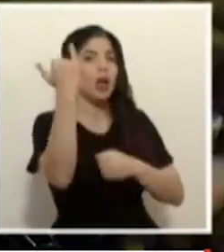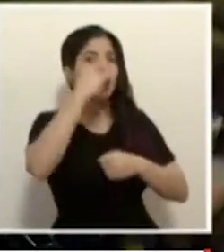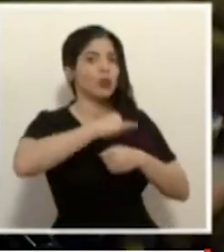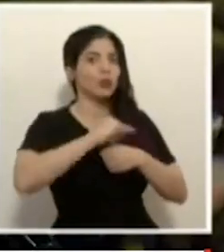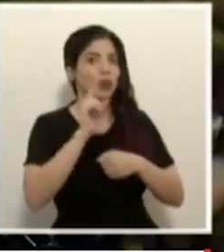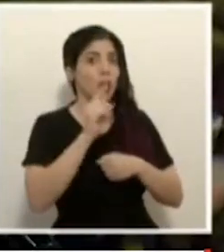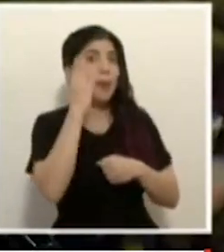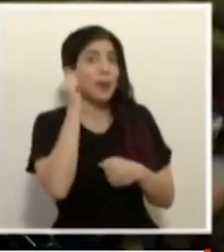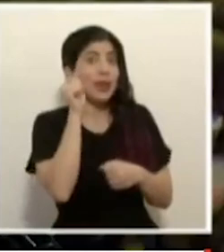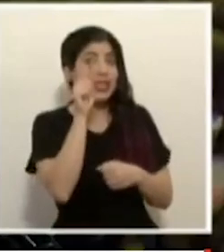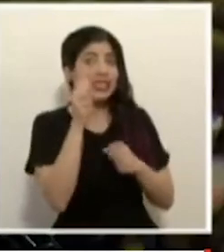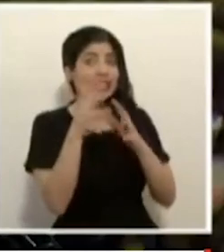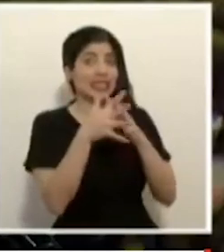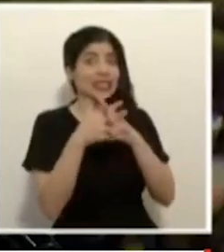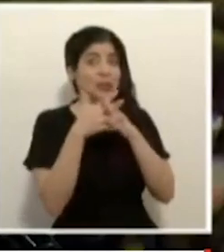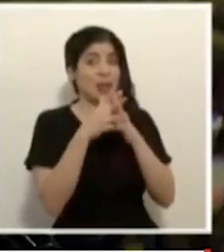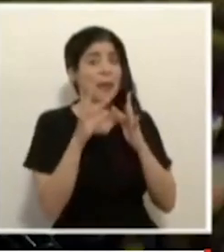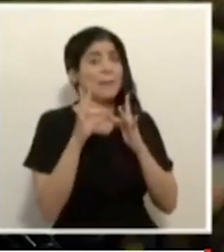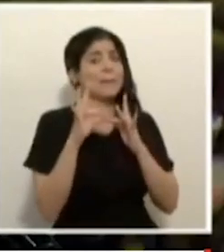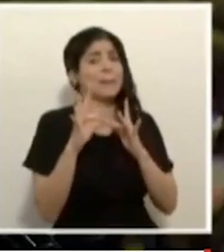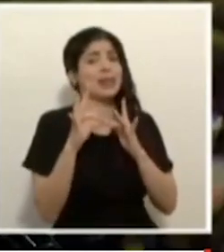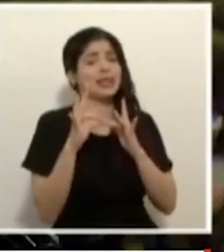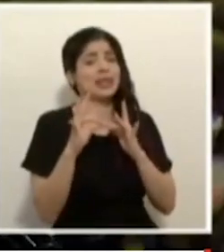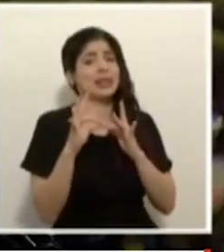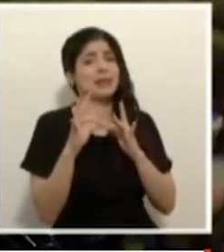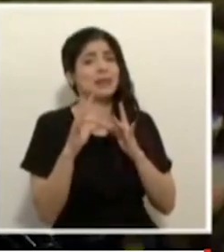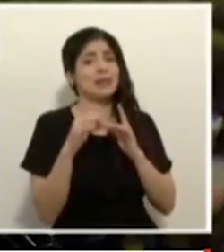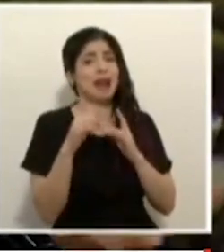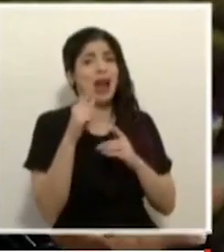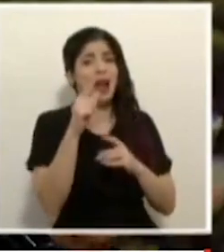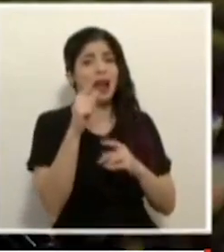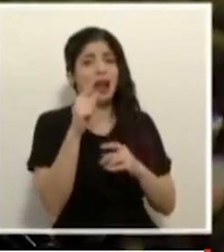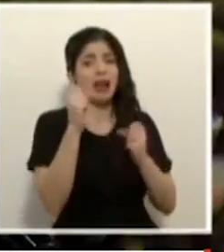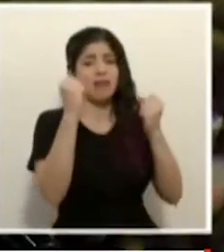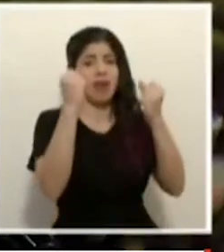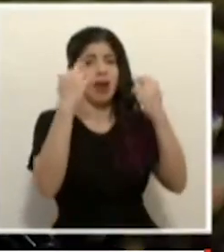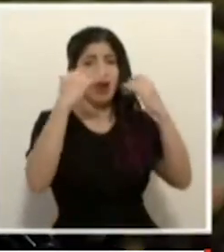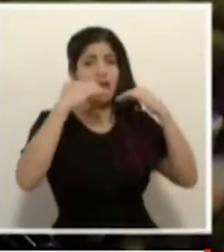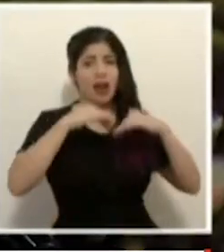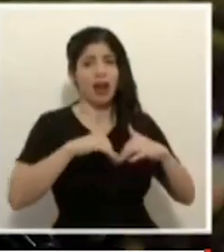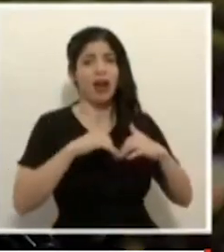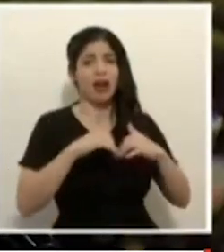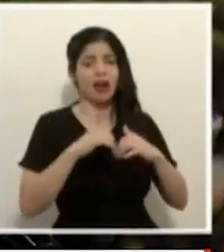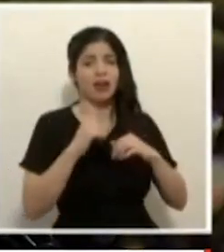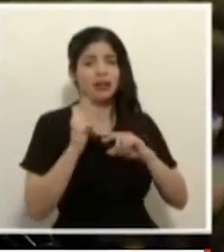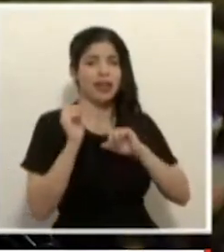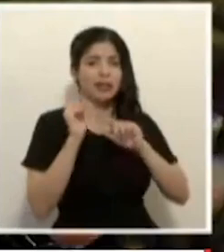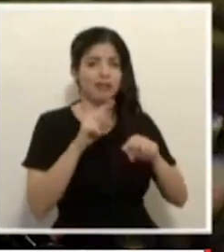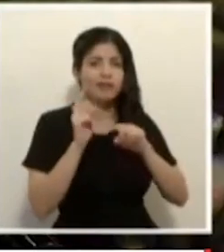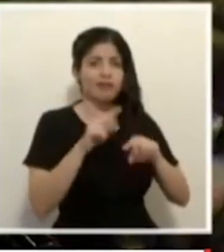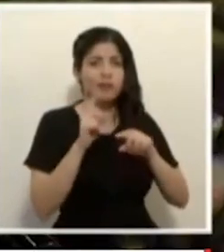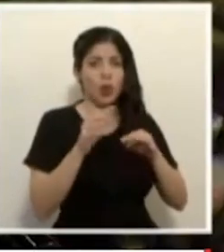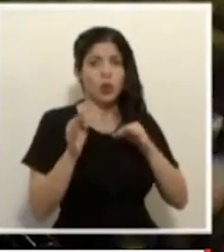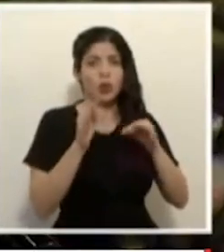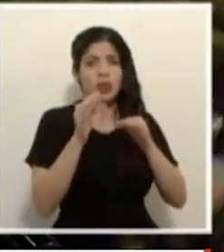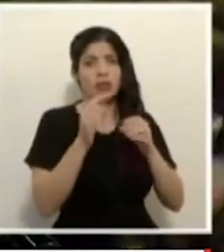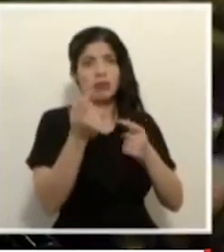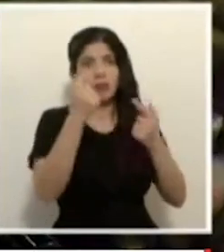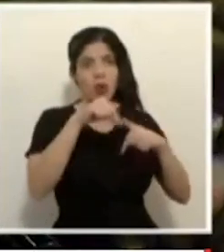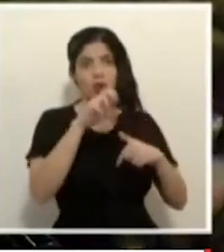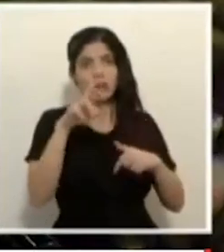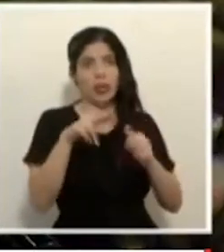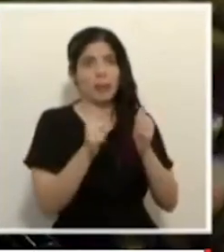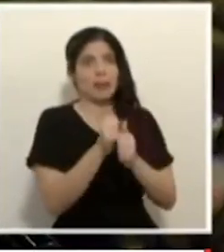Estados Unidos la principal fuente de remisión de turismo hacia el país.